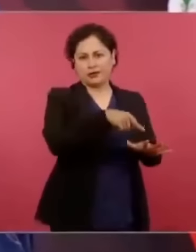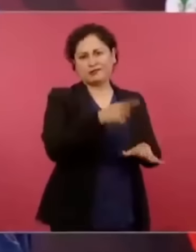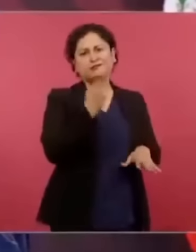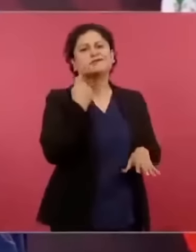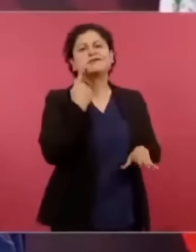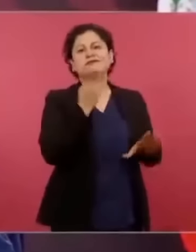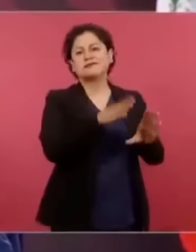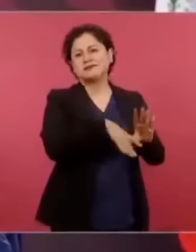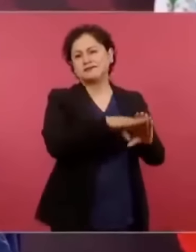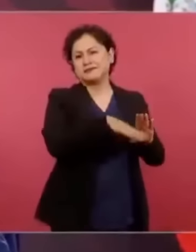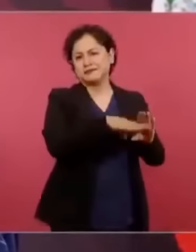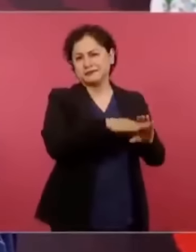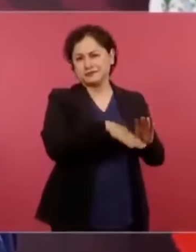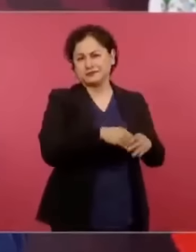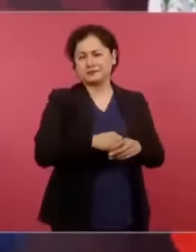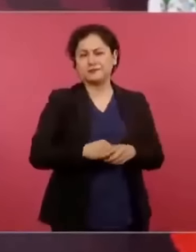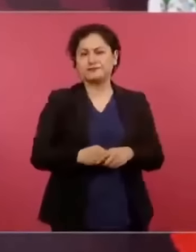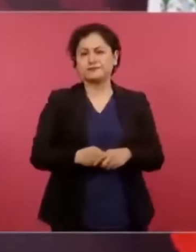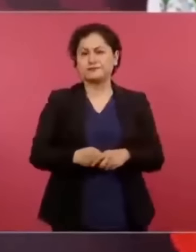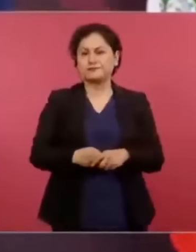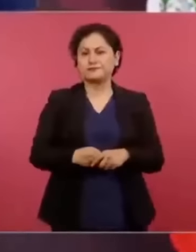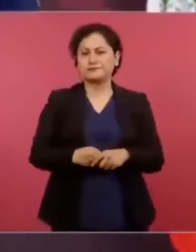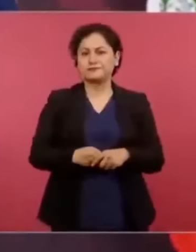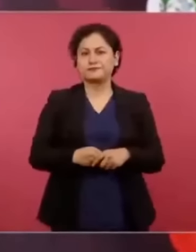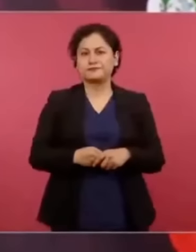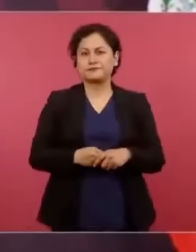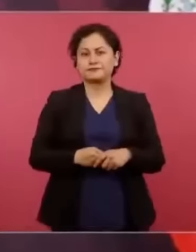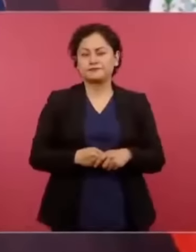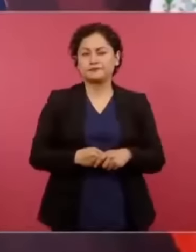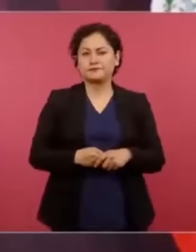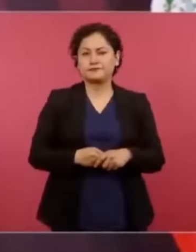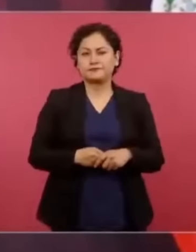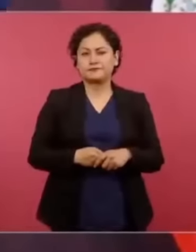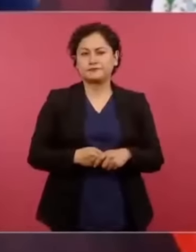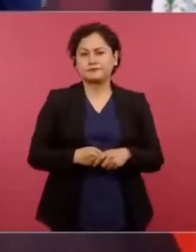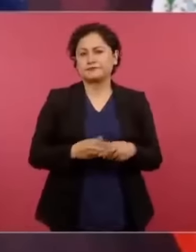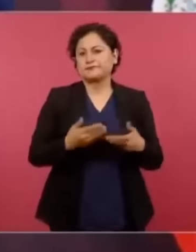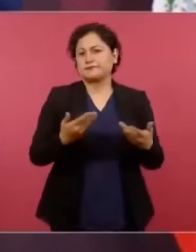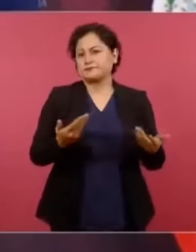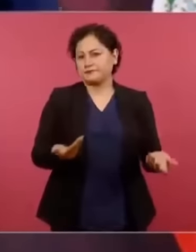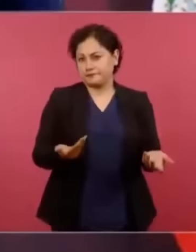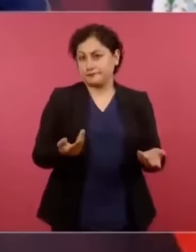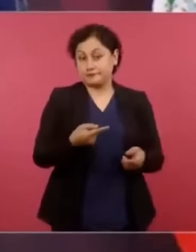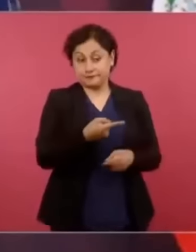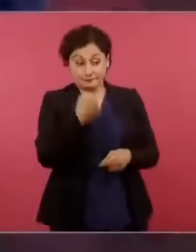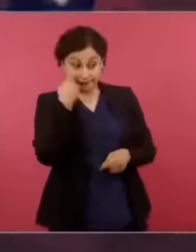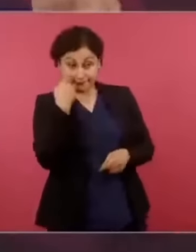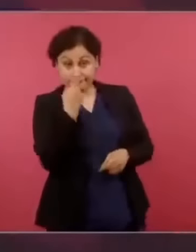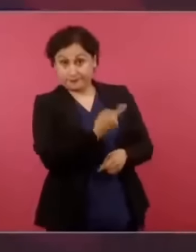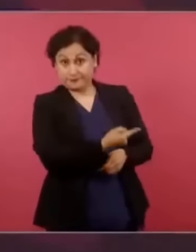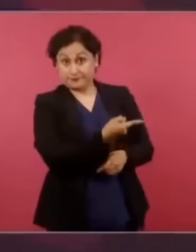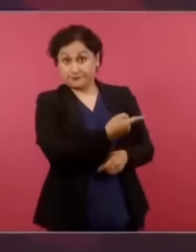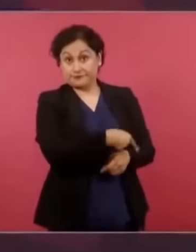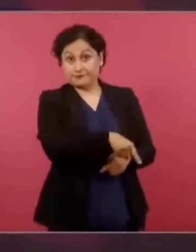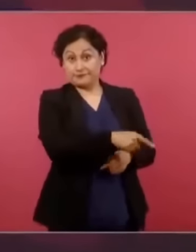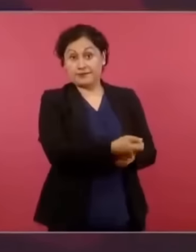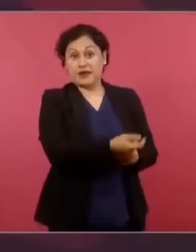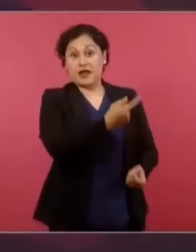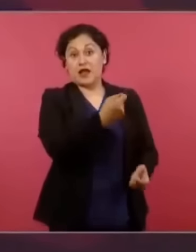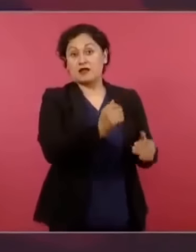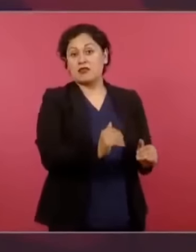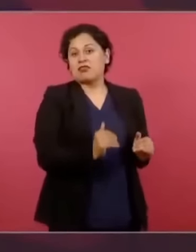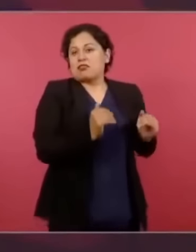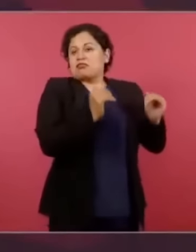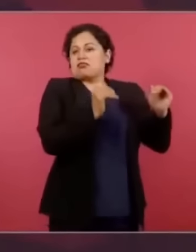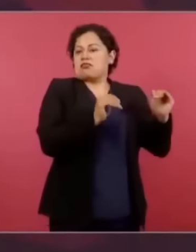y cómo sí hay quienes se sienten superiores y